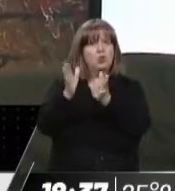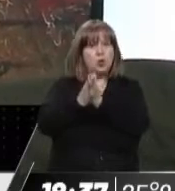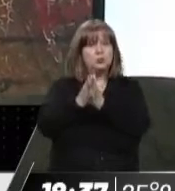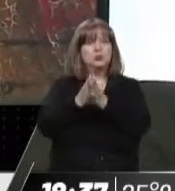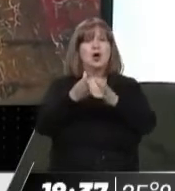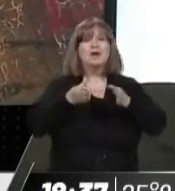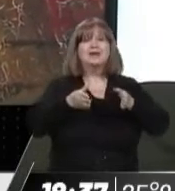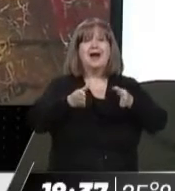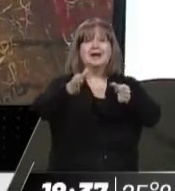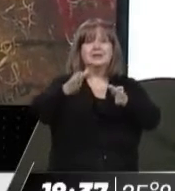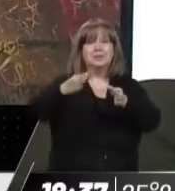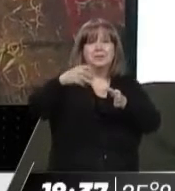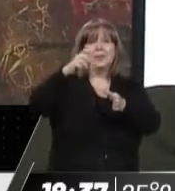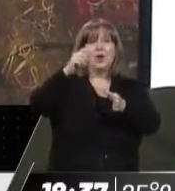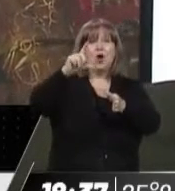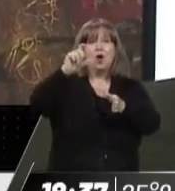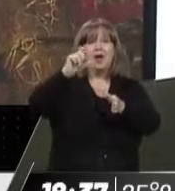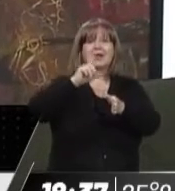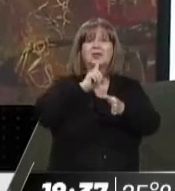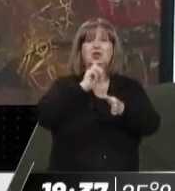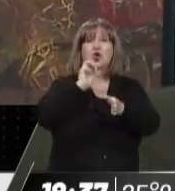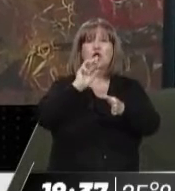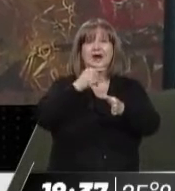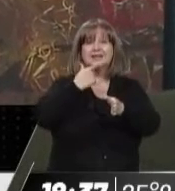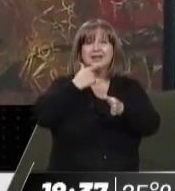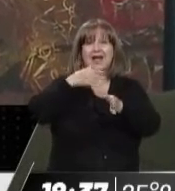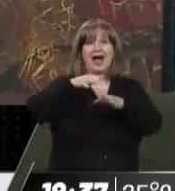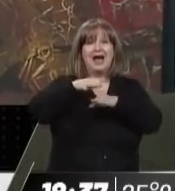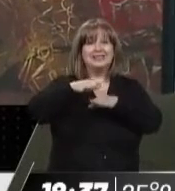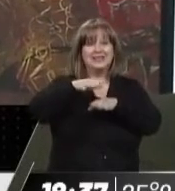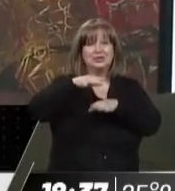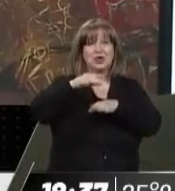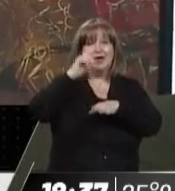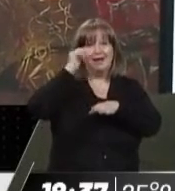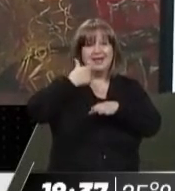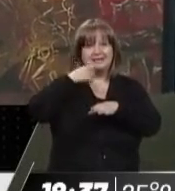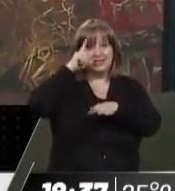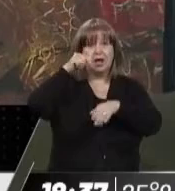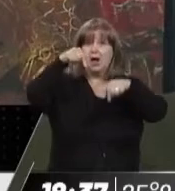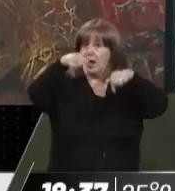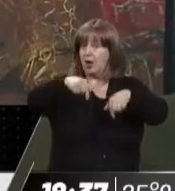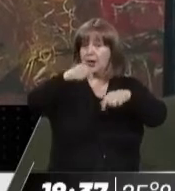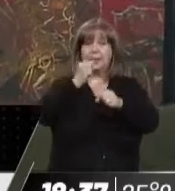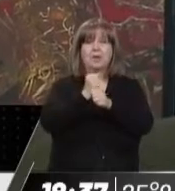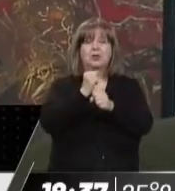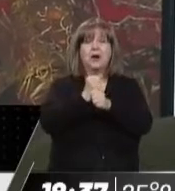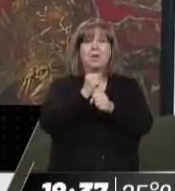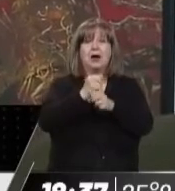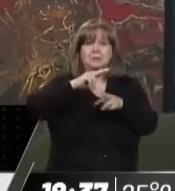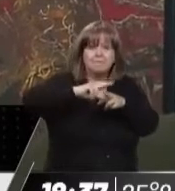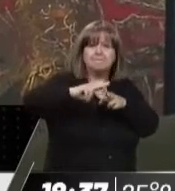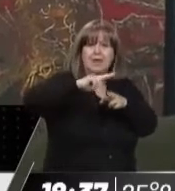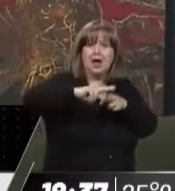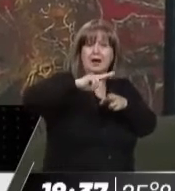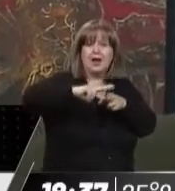ejecución de calles colectoras en el acceso este. Y en este preciso momento estamos trabajando en lo que es el mantenimiento